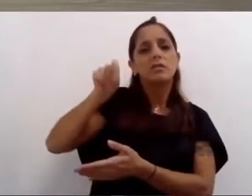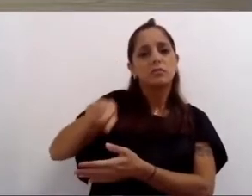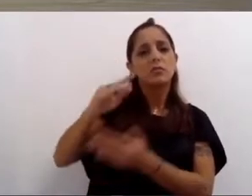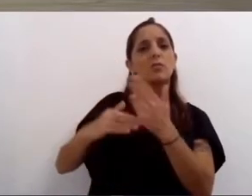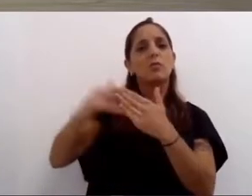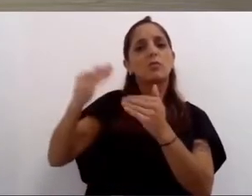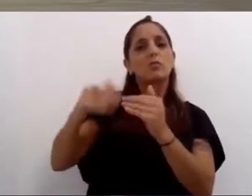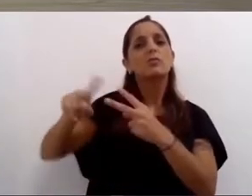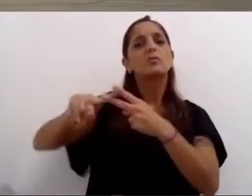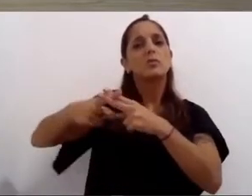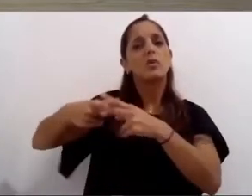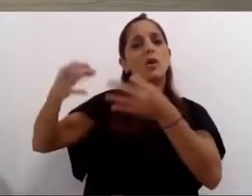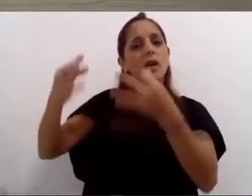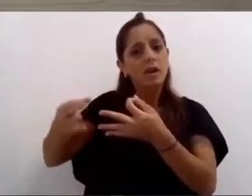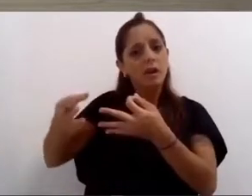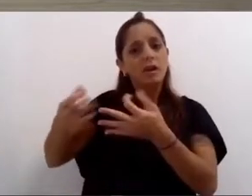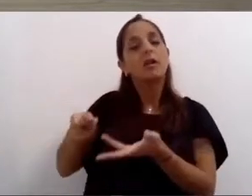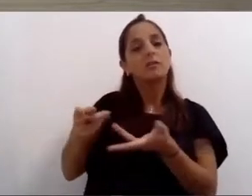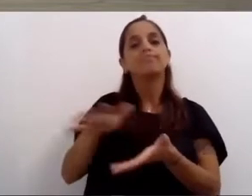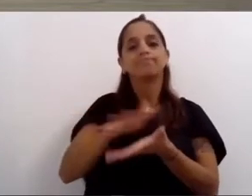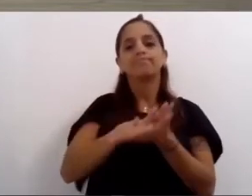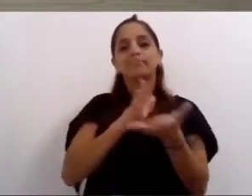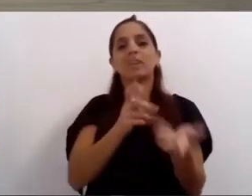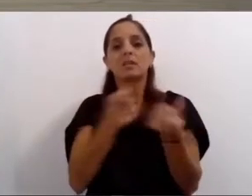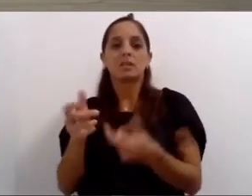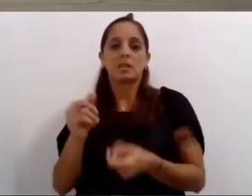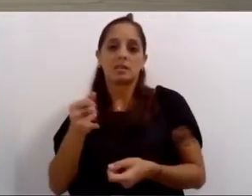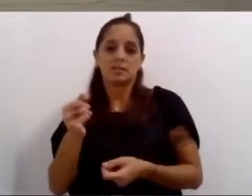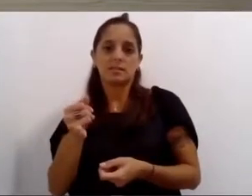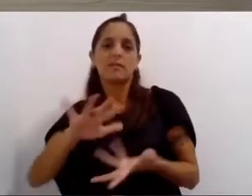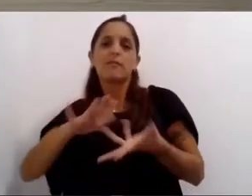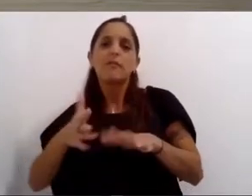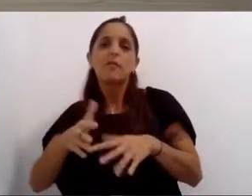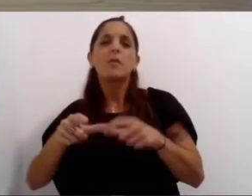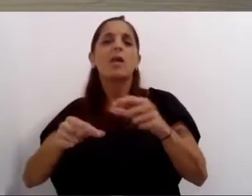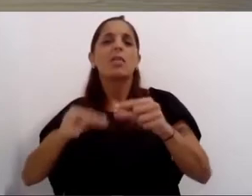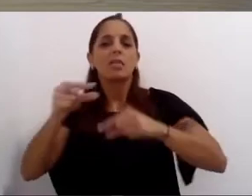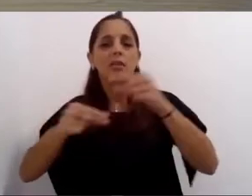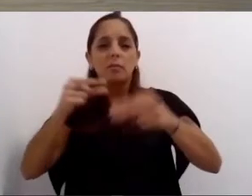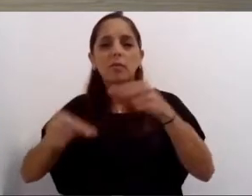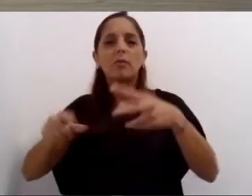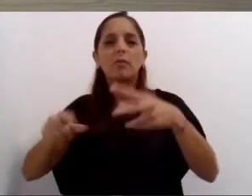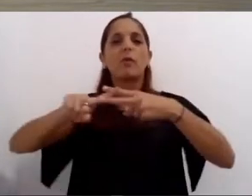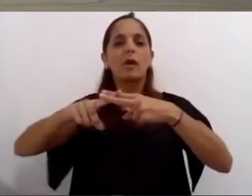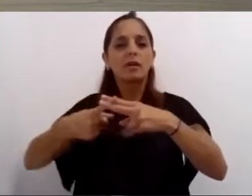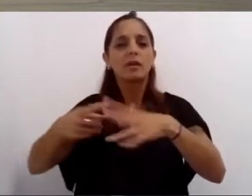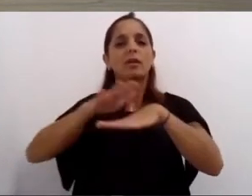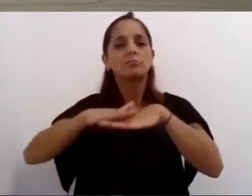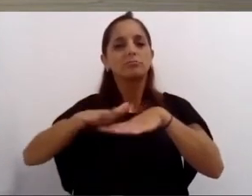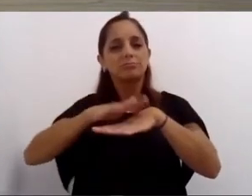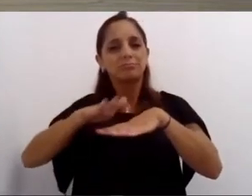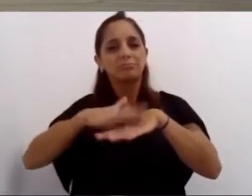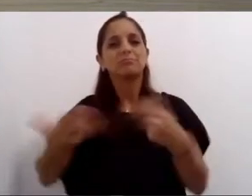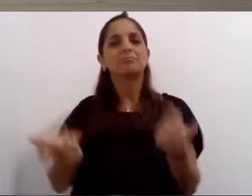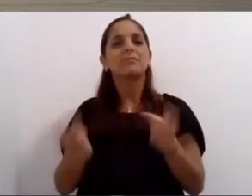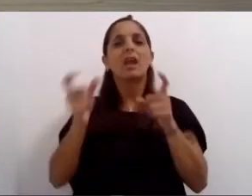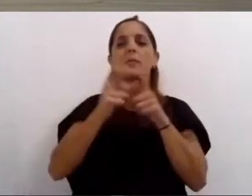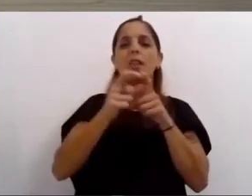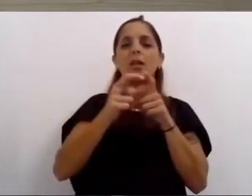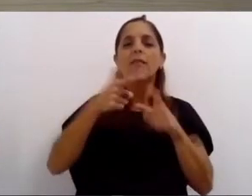lugar donde vivimos donde podemos empezar a sanar y eso es lo que necesitamos sanar.